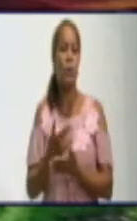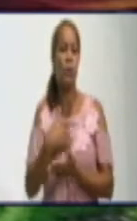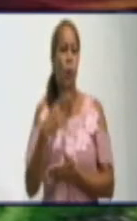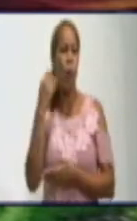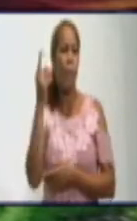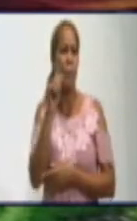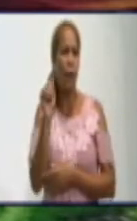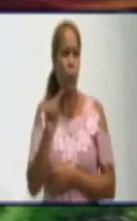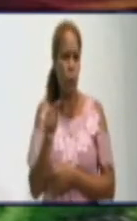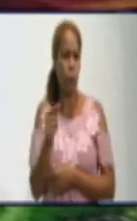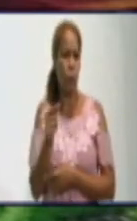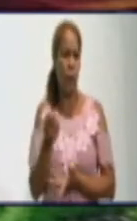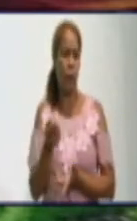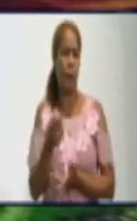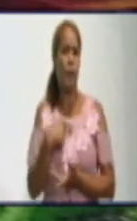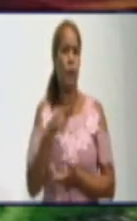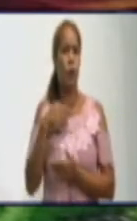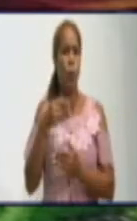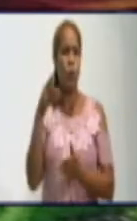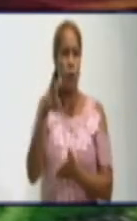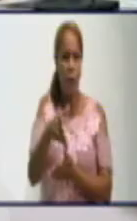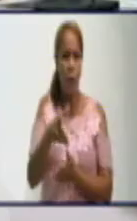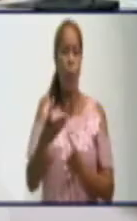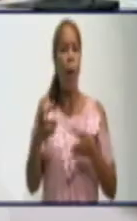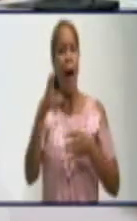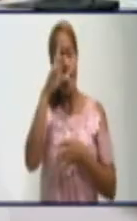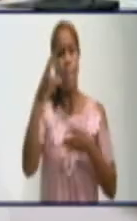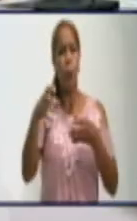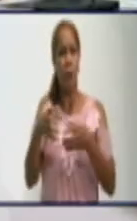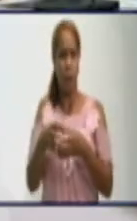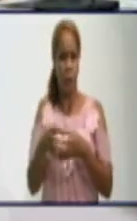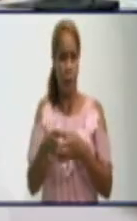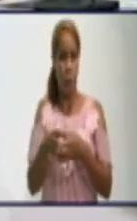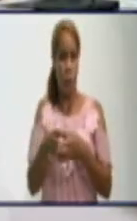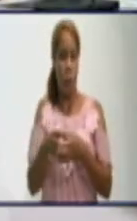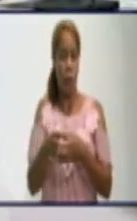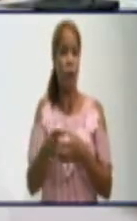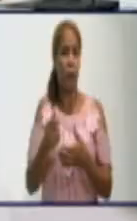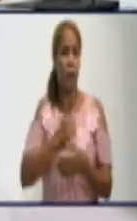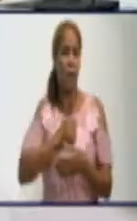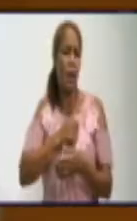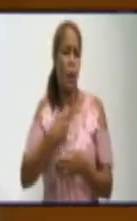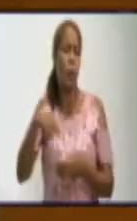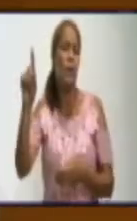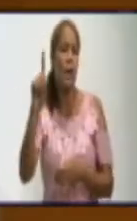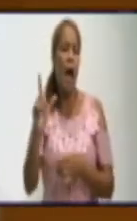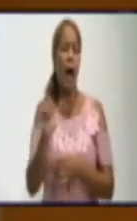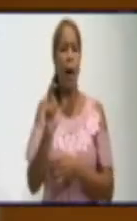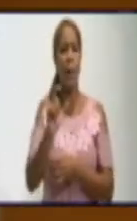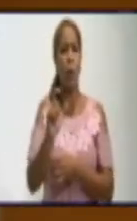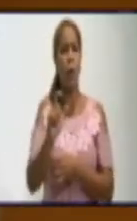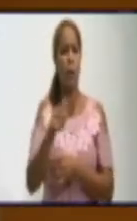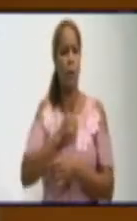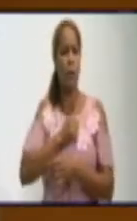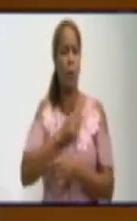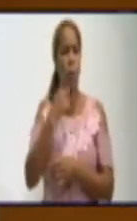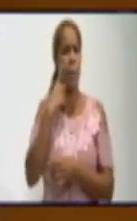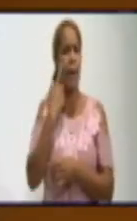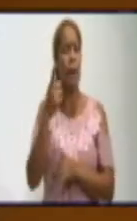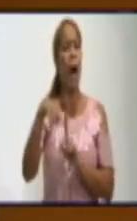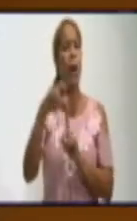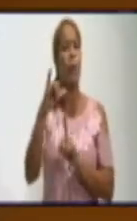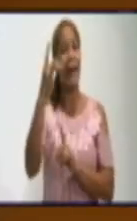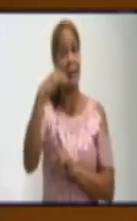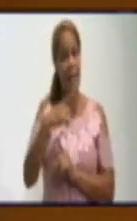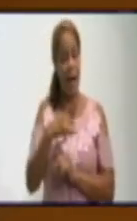Camagüey, que quiero ir a ver a una tía. ¿Esto es así? No, Junior, esto no es así. Recordar, primeramente, la situación que hoy